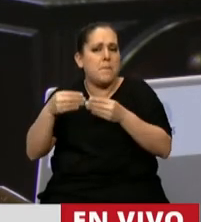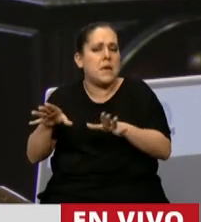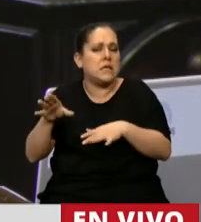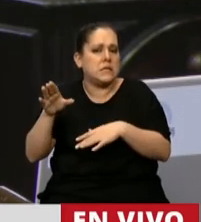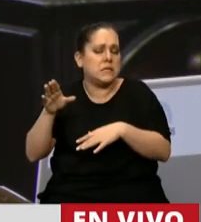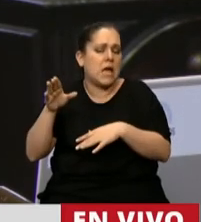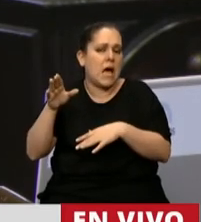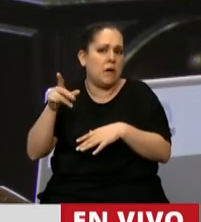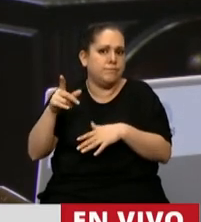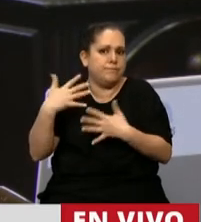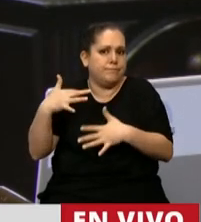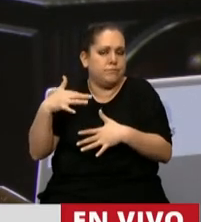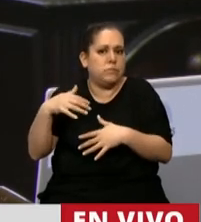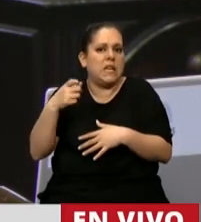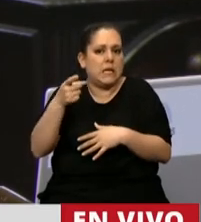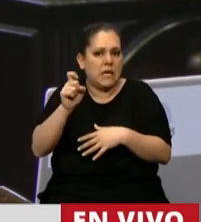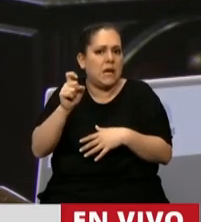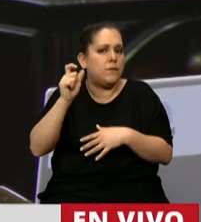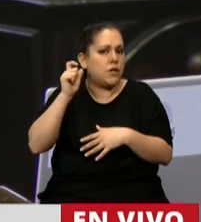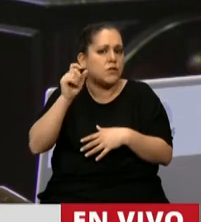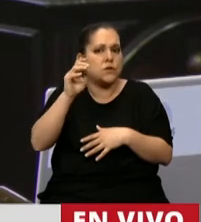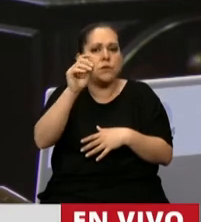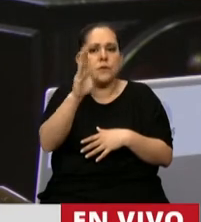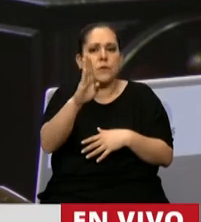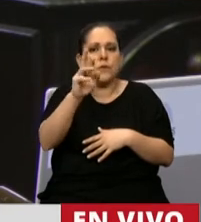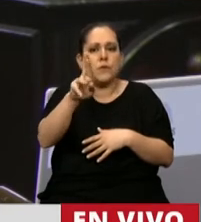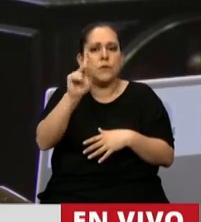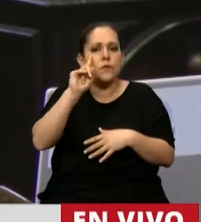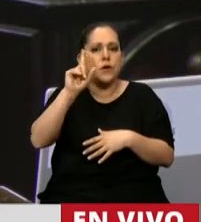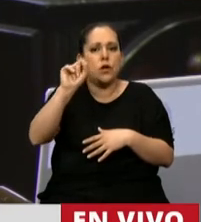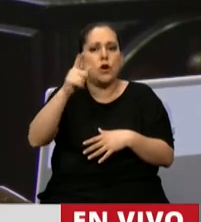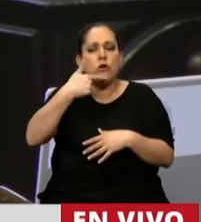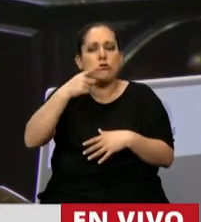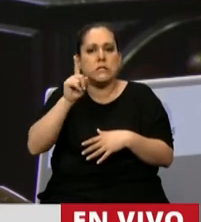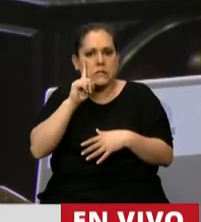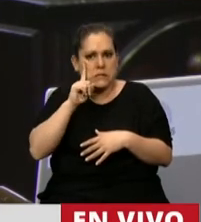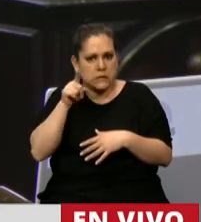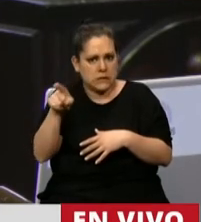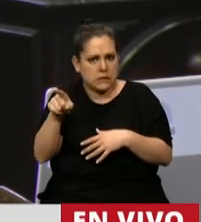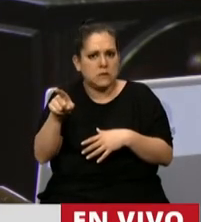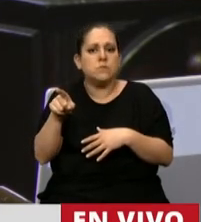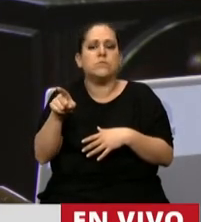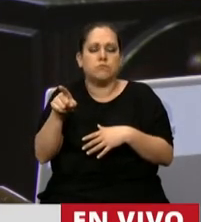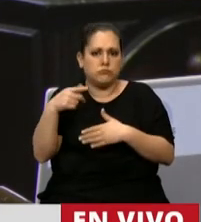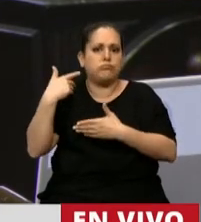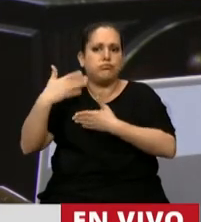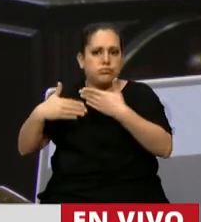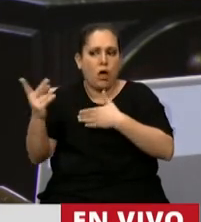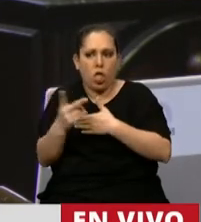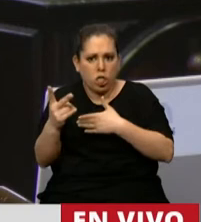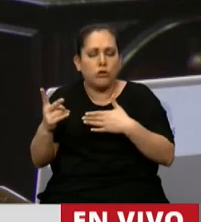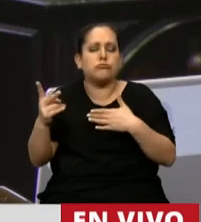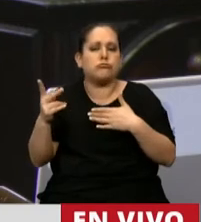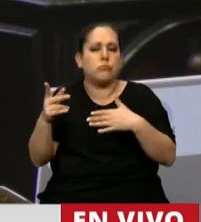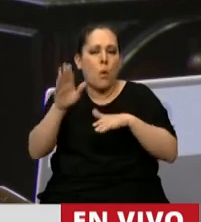entre otros y muy fuertemente, Alberto Brioso. Esos foros de competitividad reunieron la iniciativa de